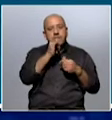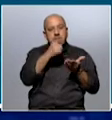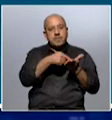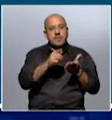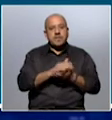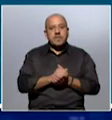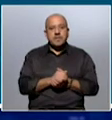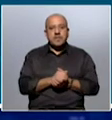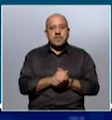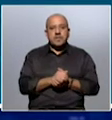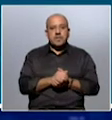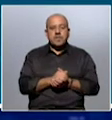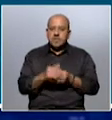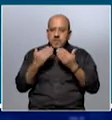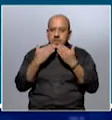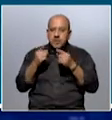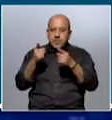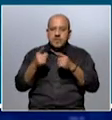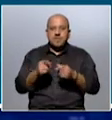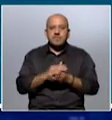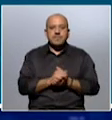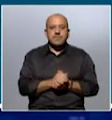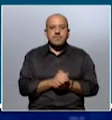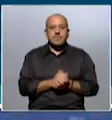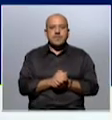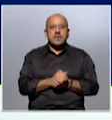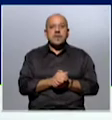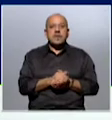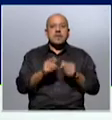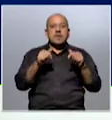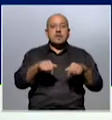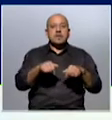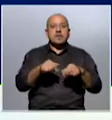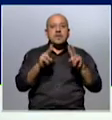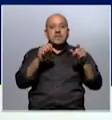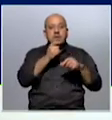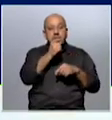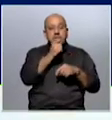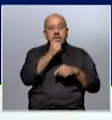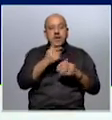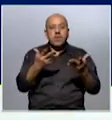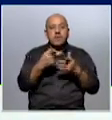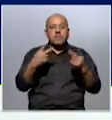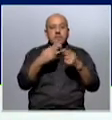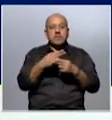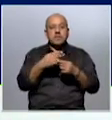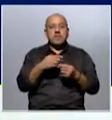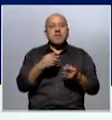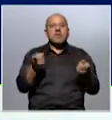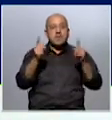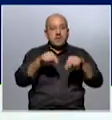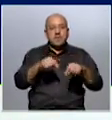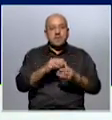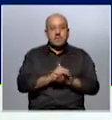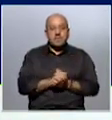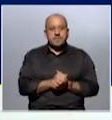Hasta la próxima. Muchas gracias a ustedes y a las órdenes. Así cerramos el bloque de la entrevista. Hacemos una pausa, la última, y venimos con el